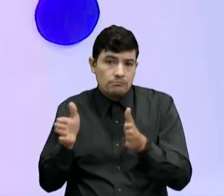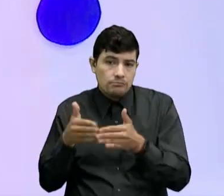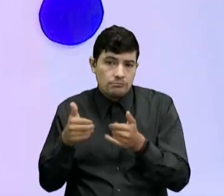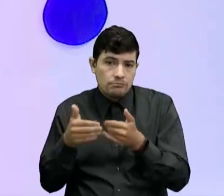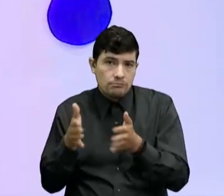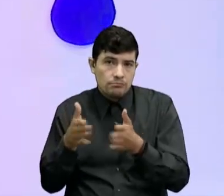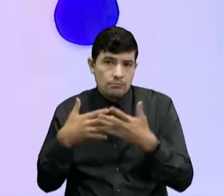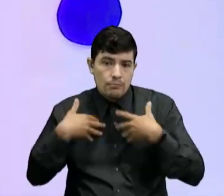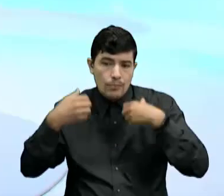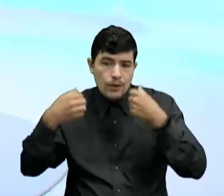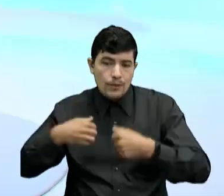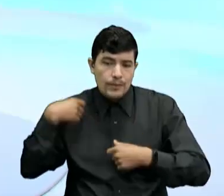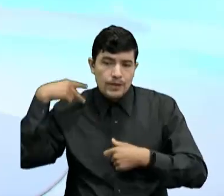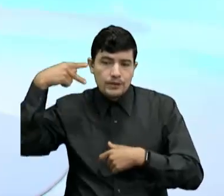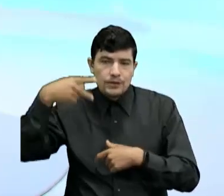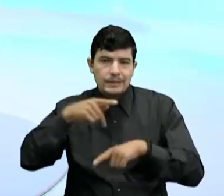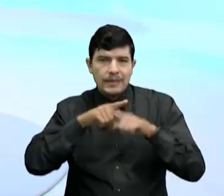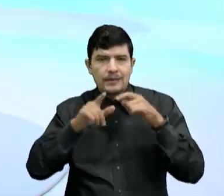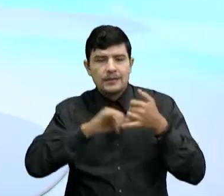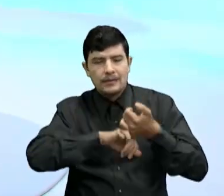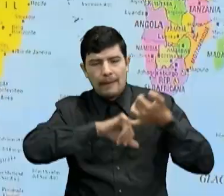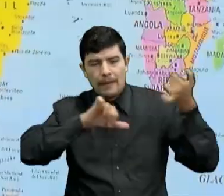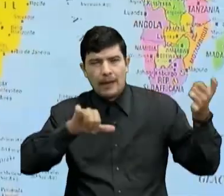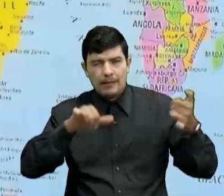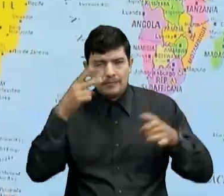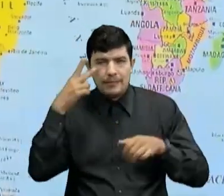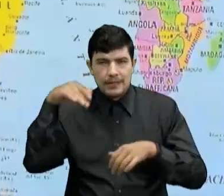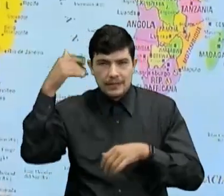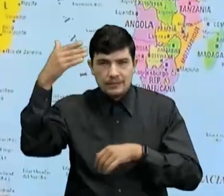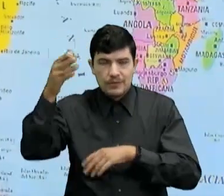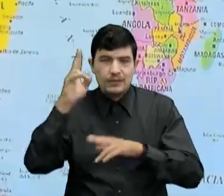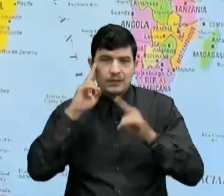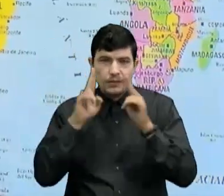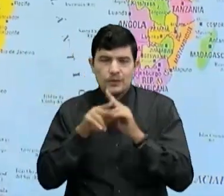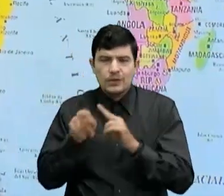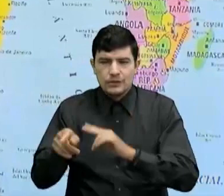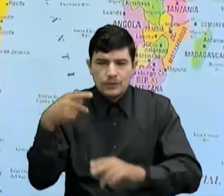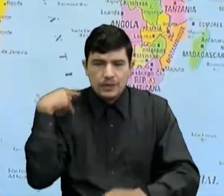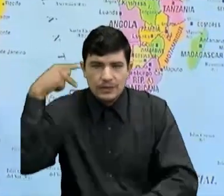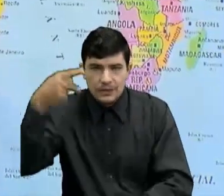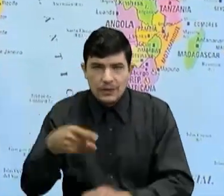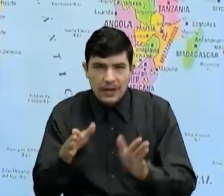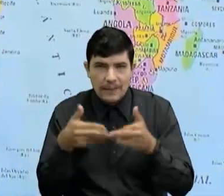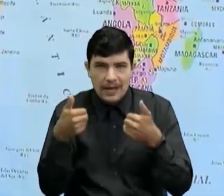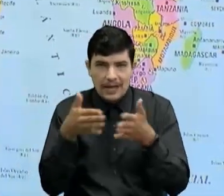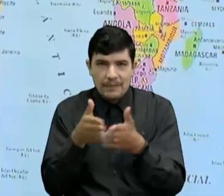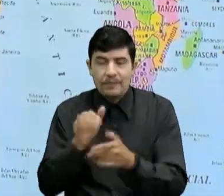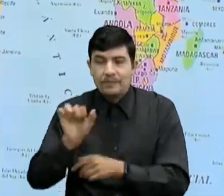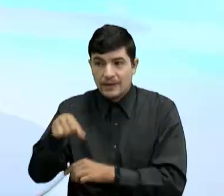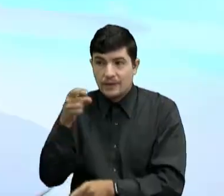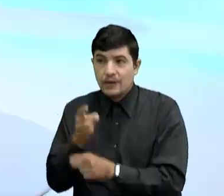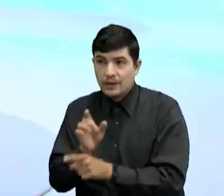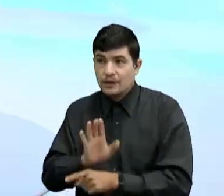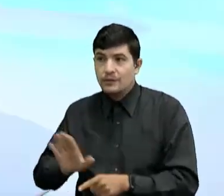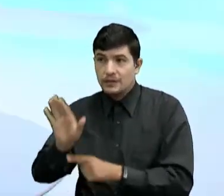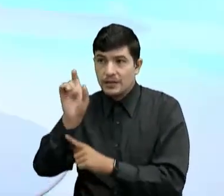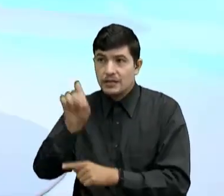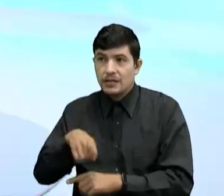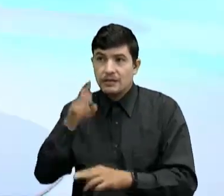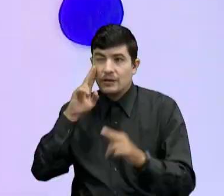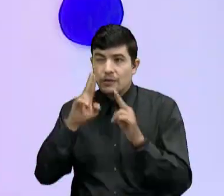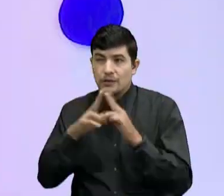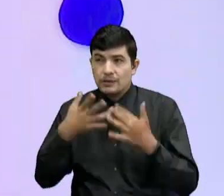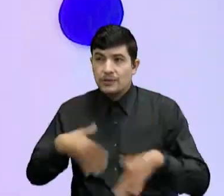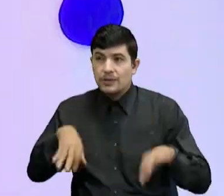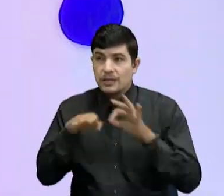parte De nuestra historia Correcto Eso lo veremos En un episodio Más adelante De nuestros temas Entonces pendientes Porque esa historia Es muy